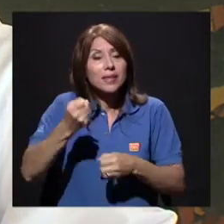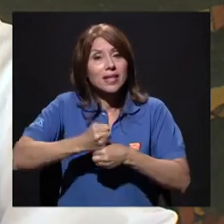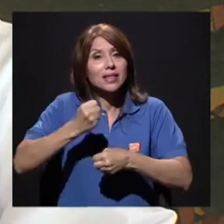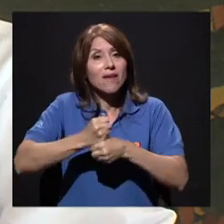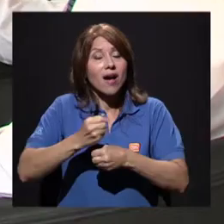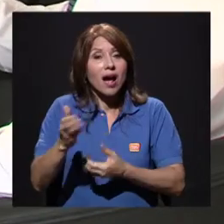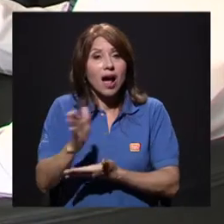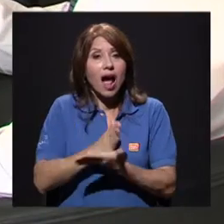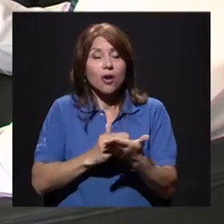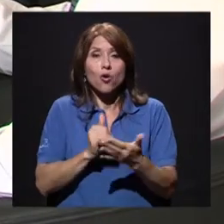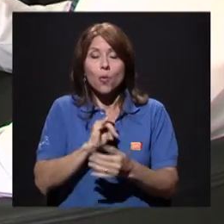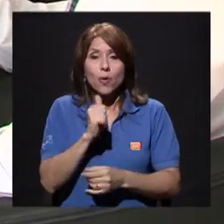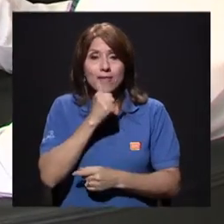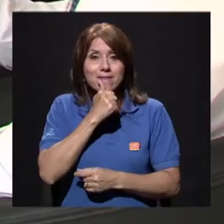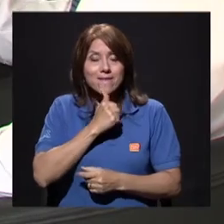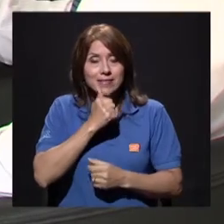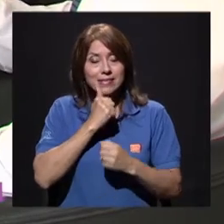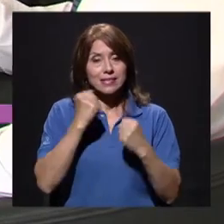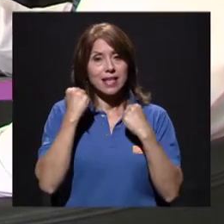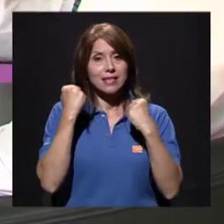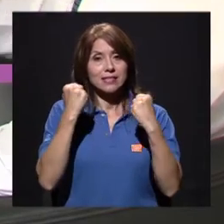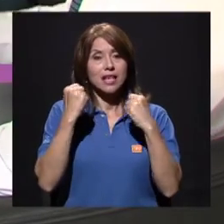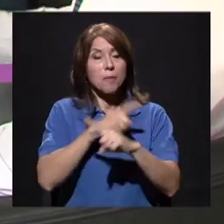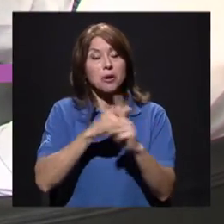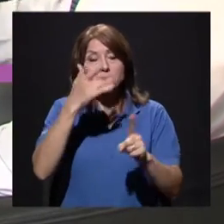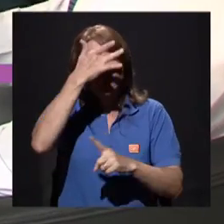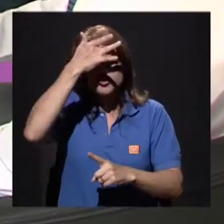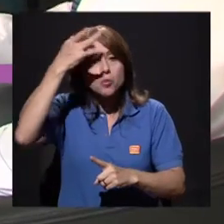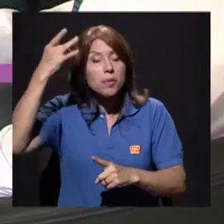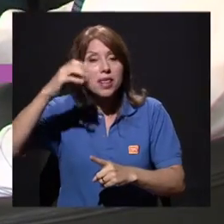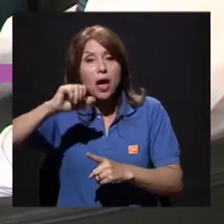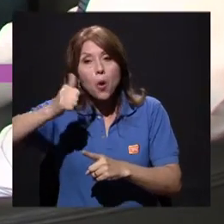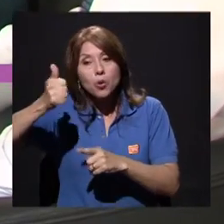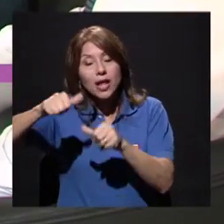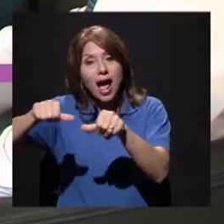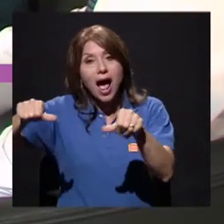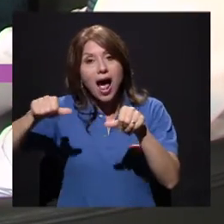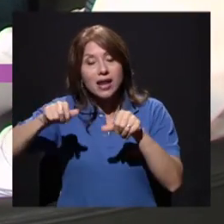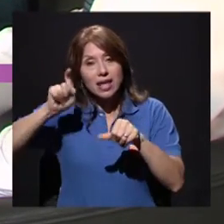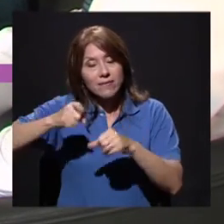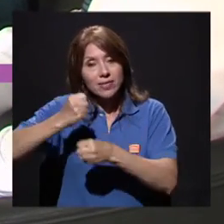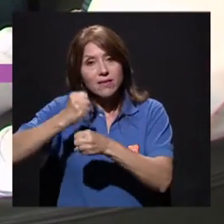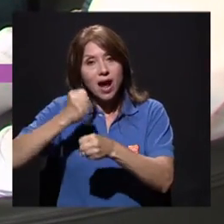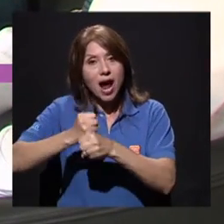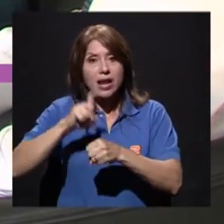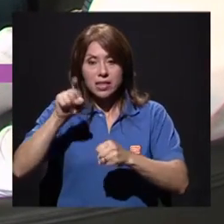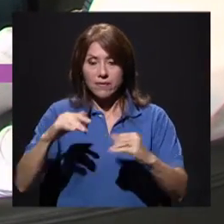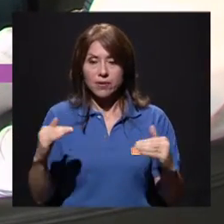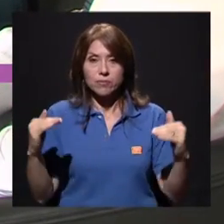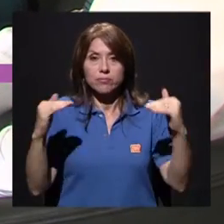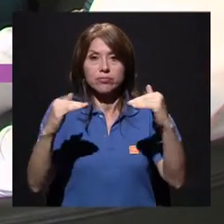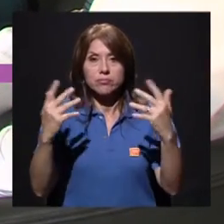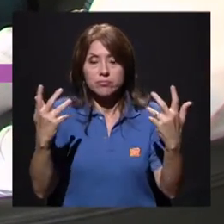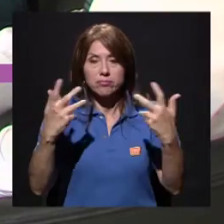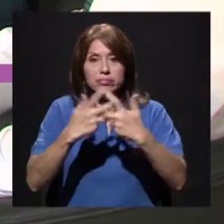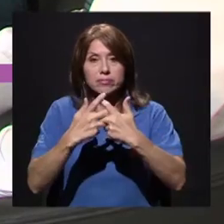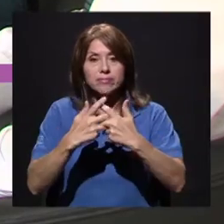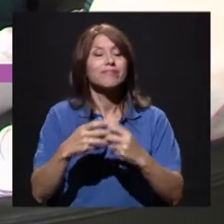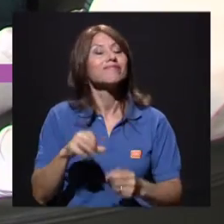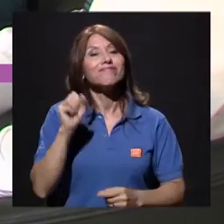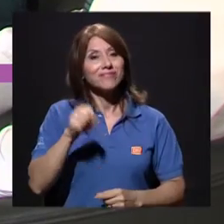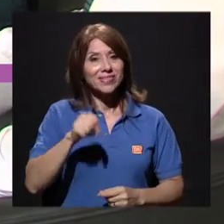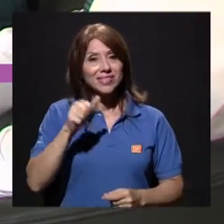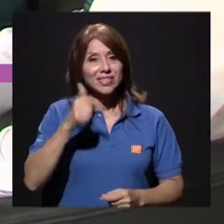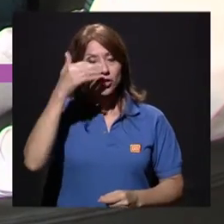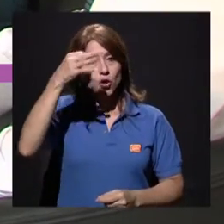existen otros aspectos y que también se deben de trabajar tal vez una reflexión final en ese sentido. Sí, yo creo que tenemos muy errado